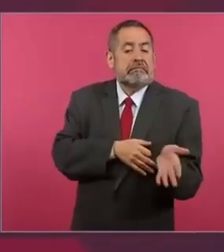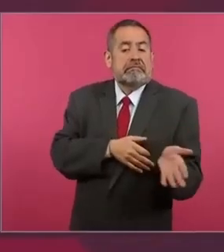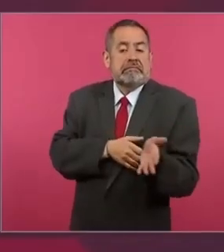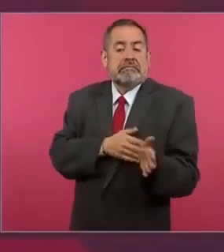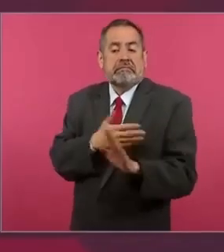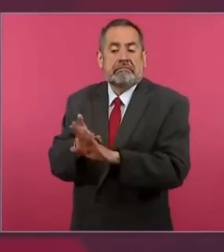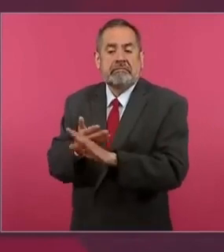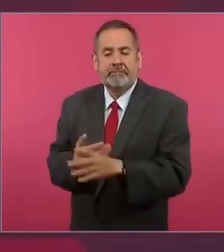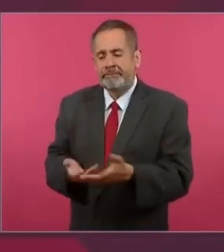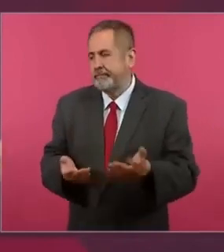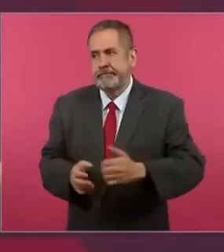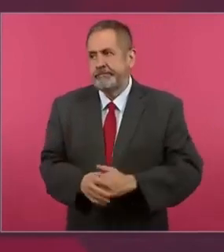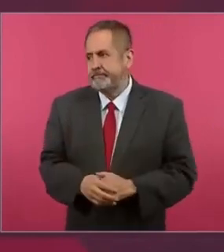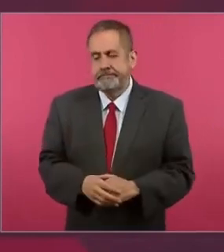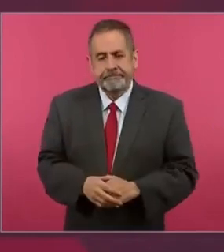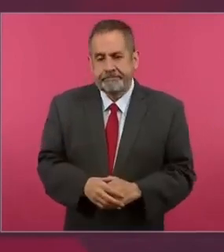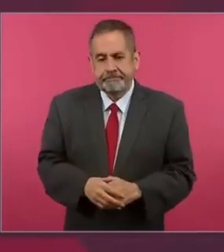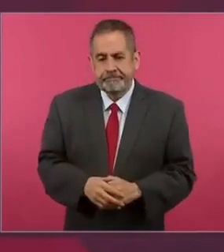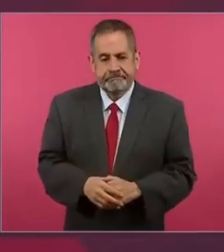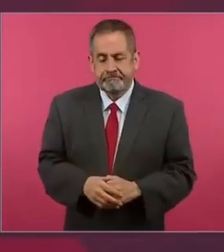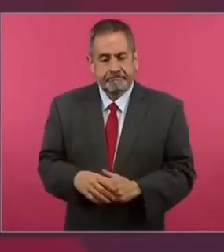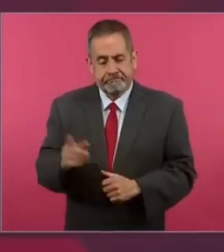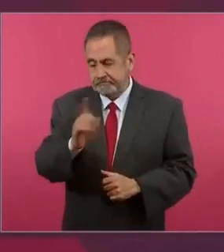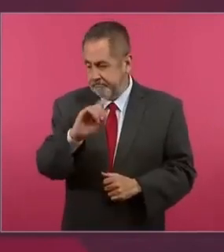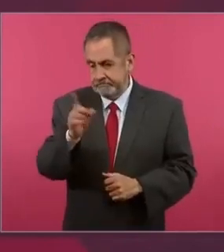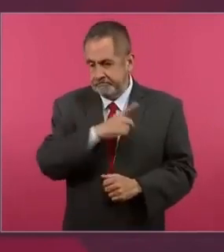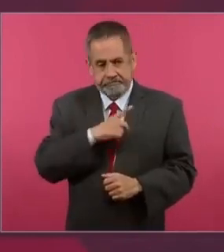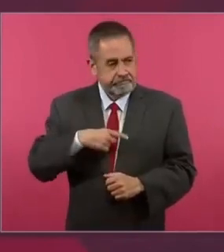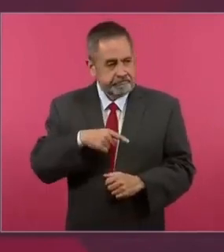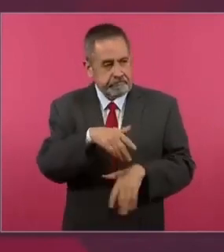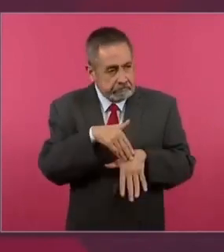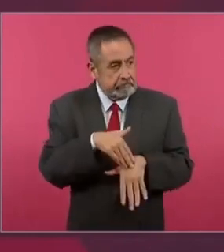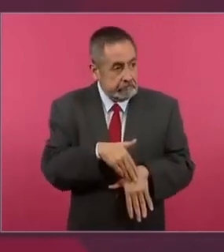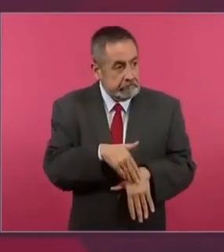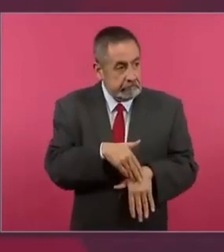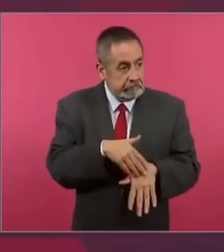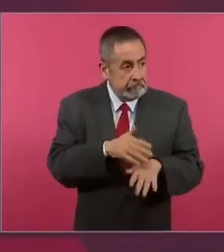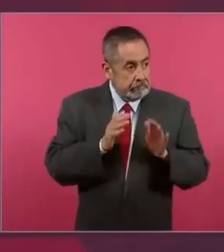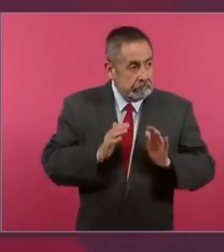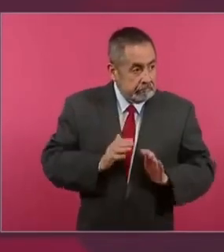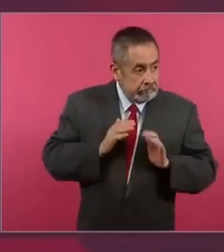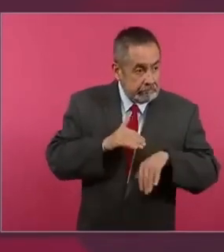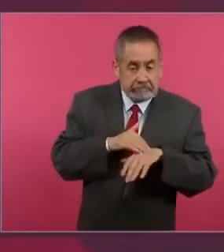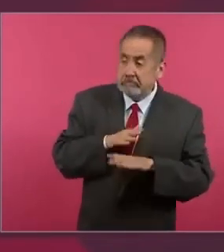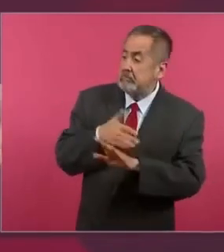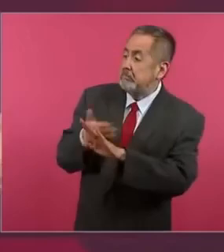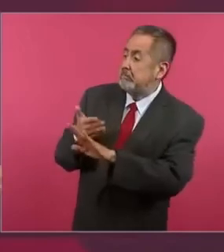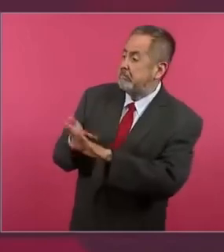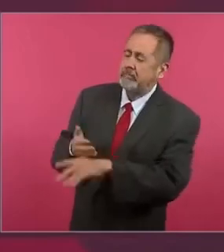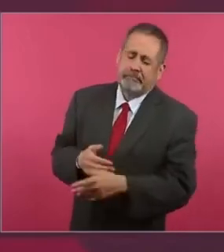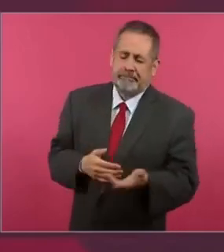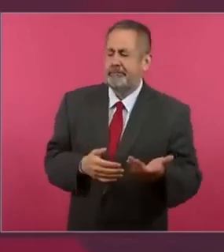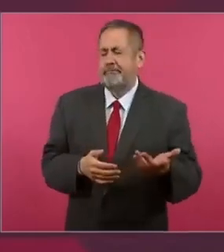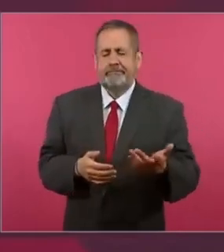Y no deberían de prestarse a ser